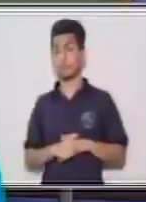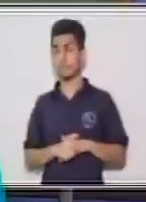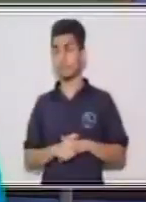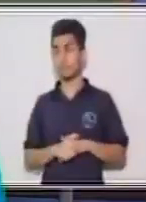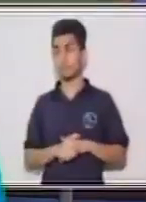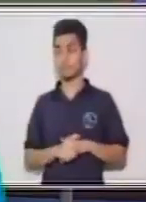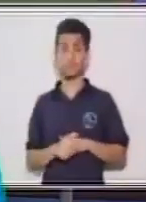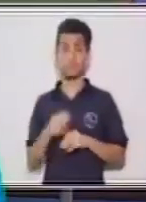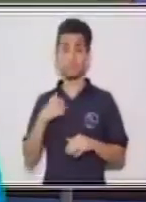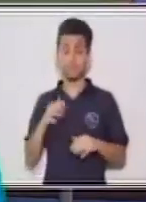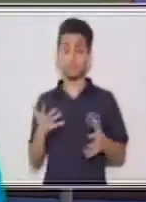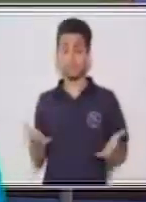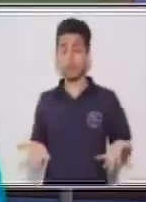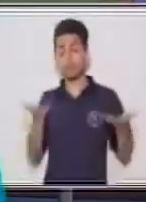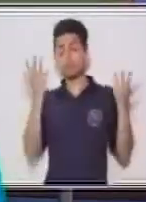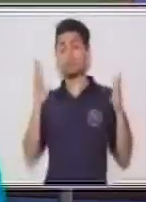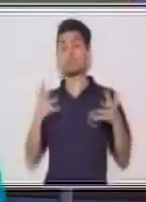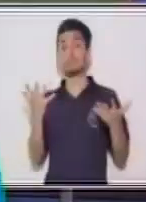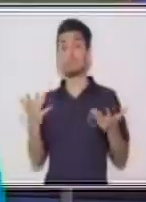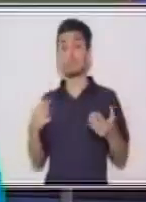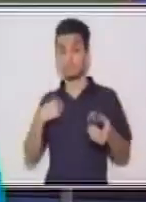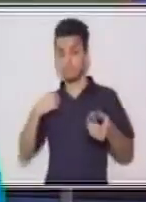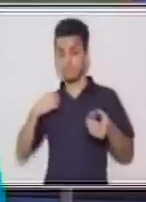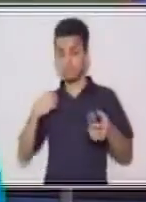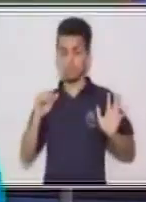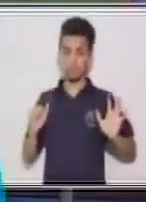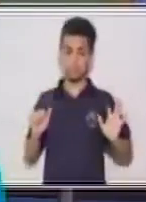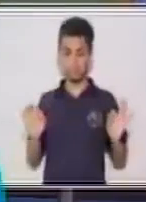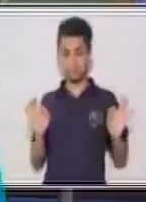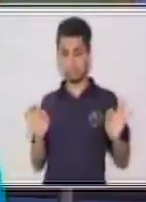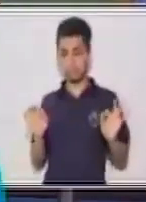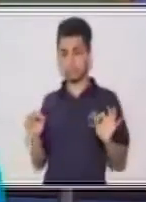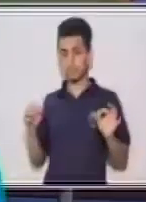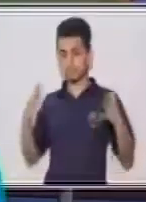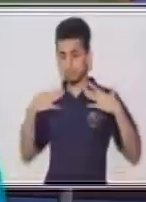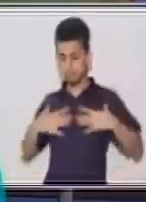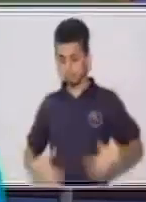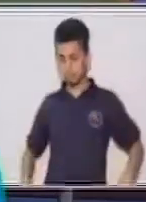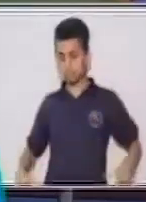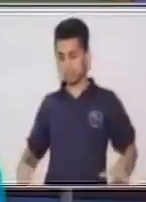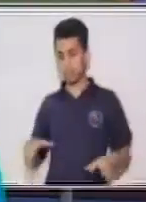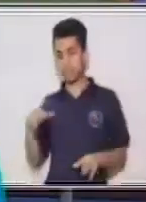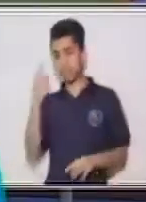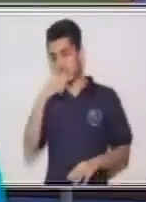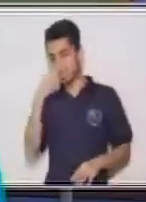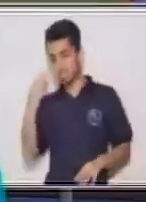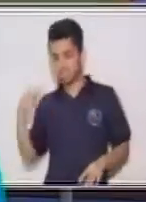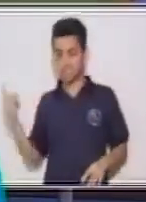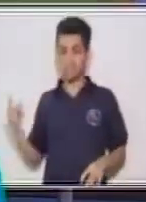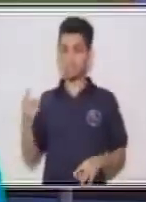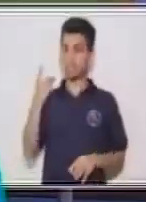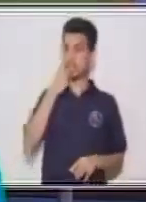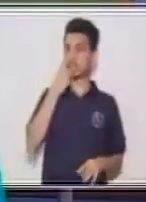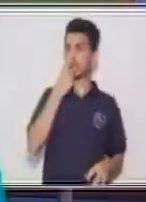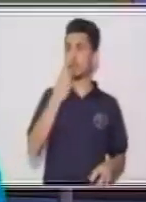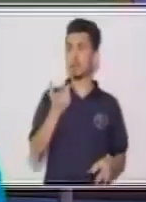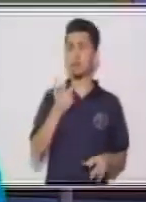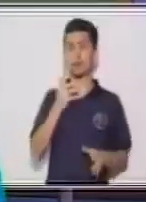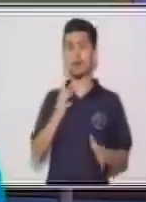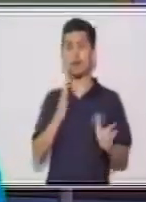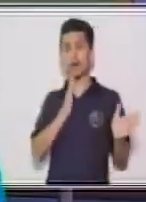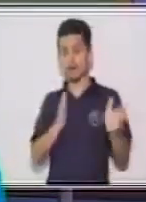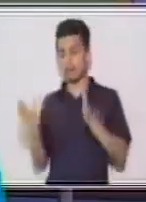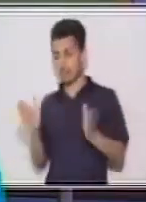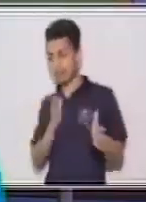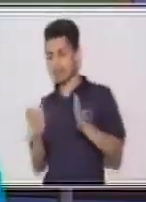me vestí, lave mis dientes, desayuné. Bien, si el orden de las acciones es diferente, no hay ningún